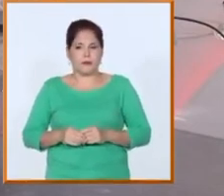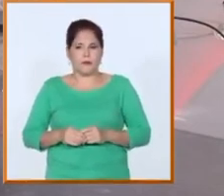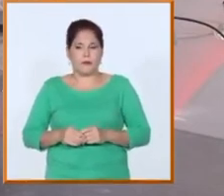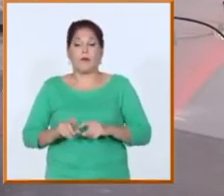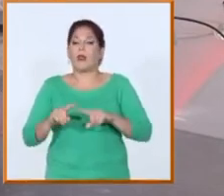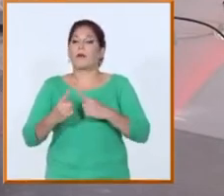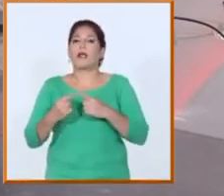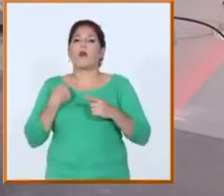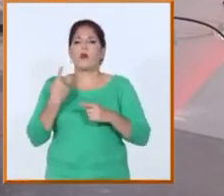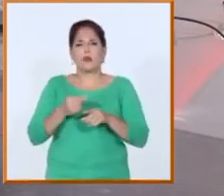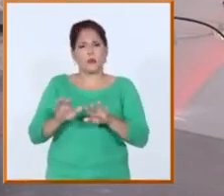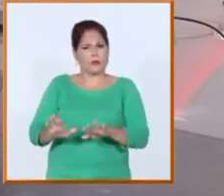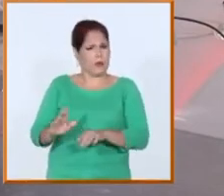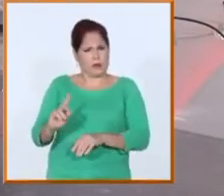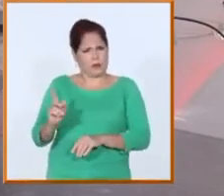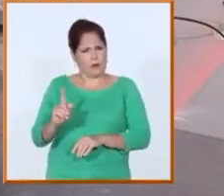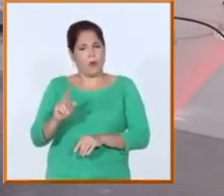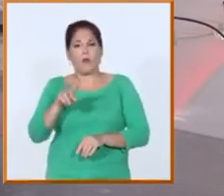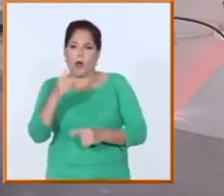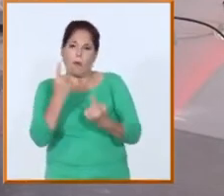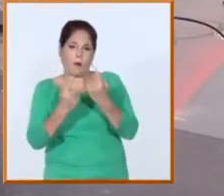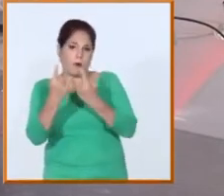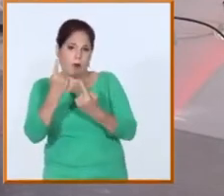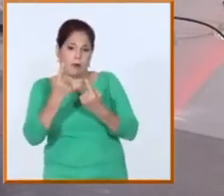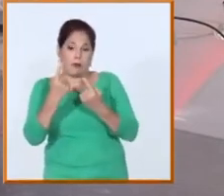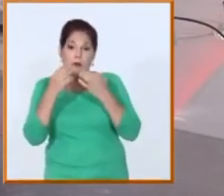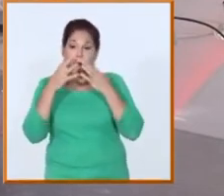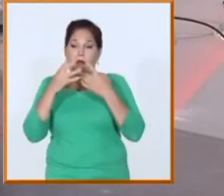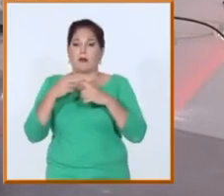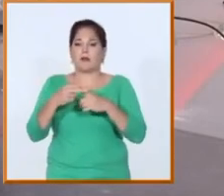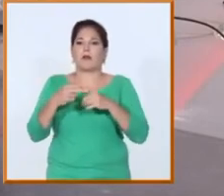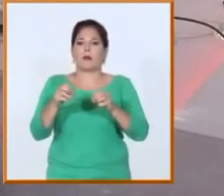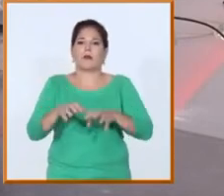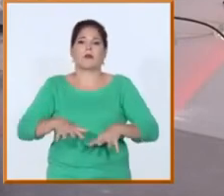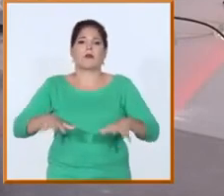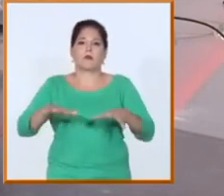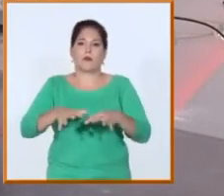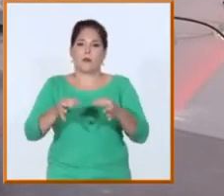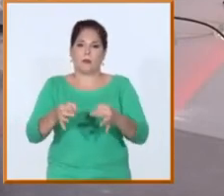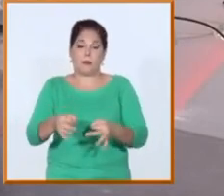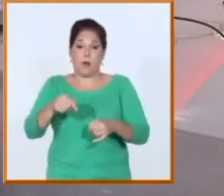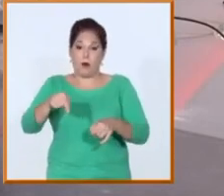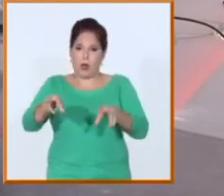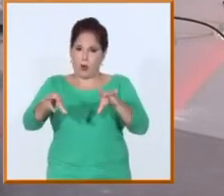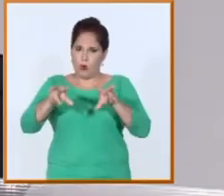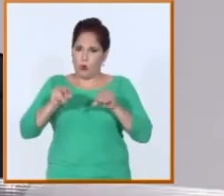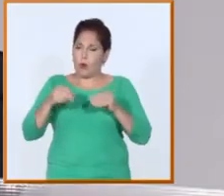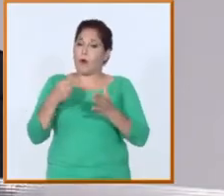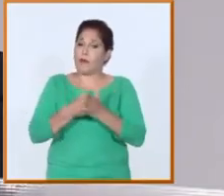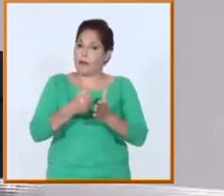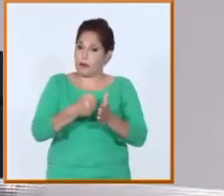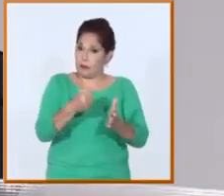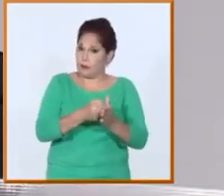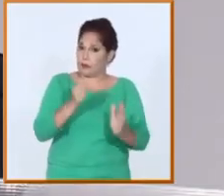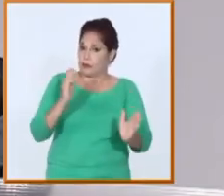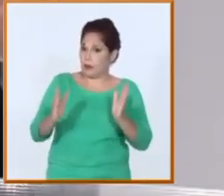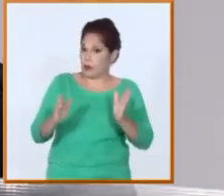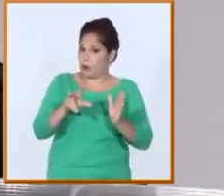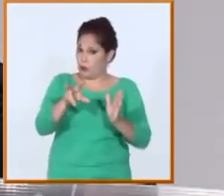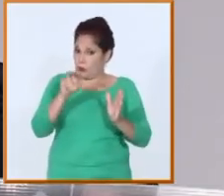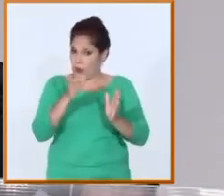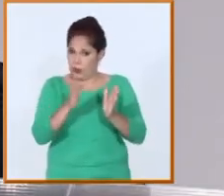eso no nos ha detenido, estamos enfrentando retos y hay nuevos retos que enfrentar en este segundo periodo. De hecho, incluso